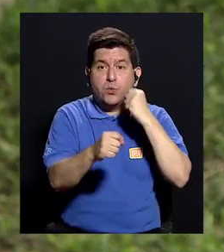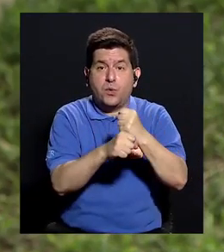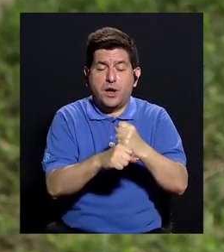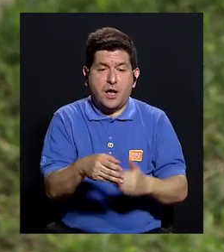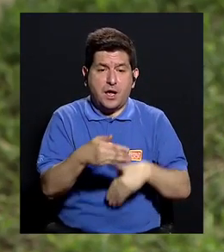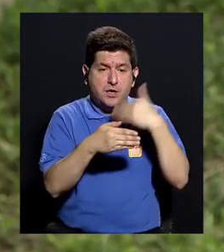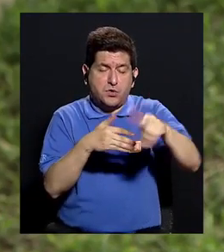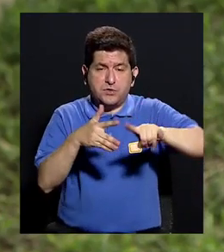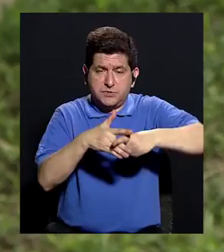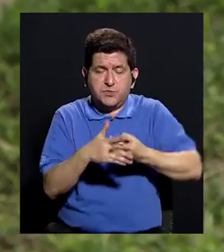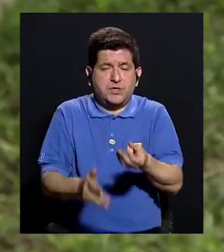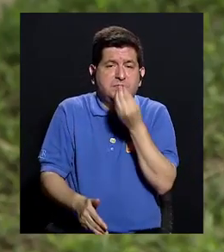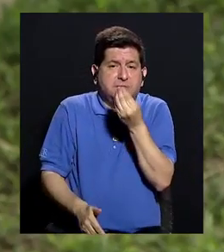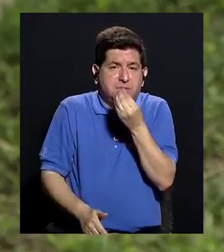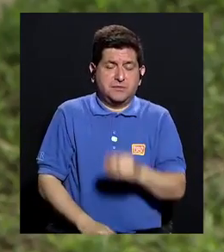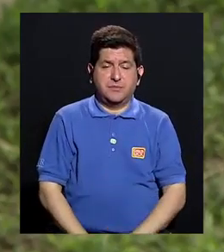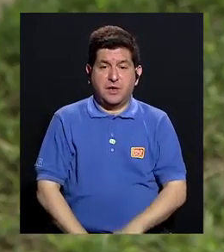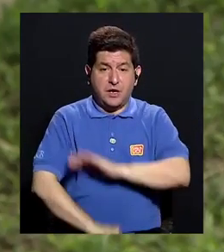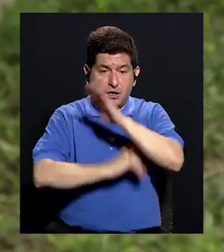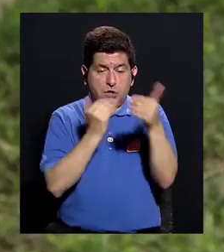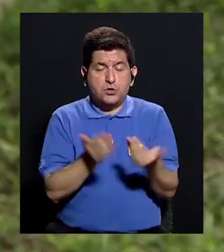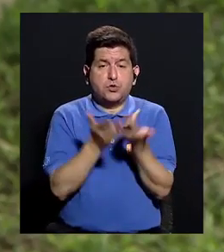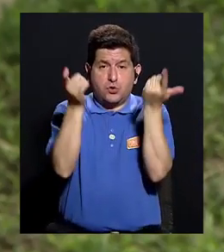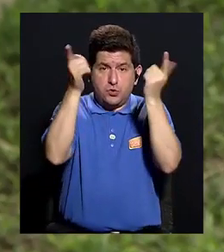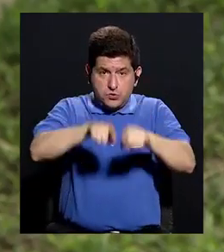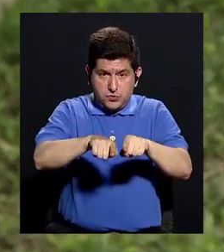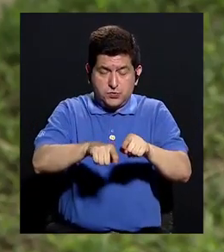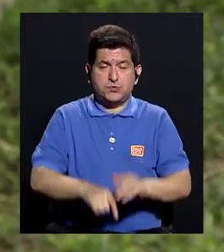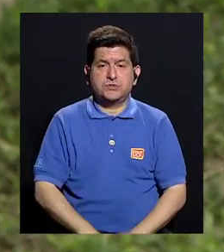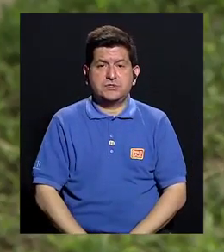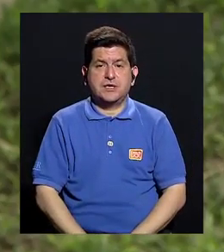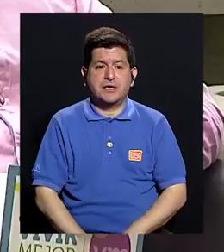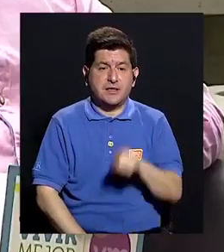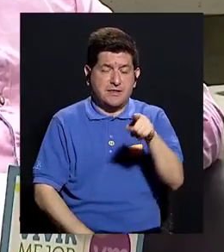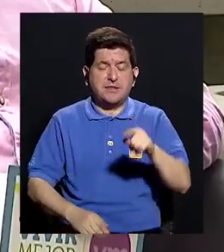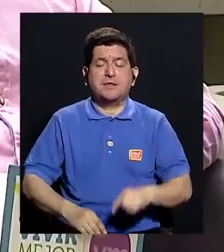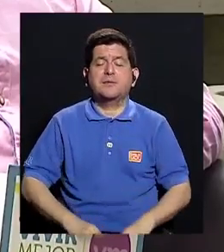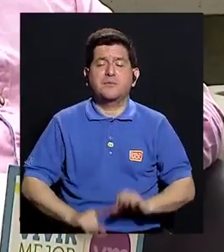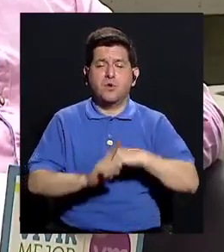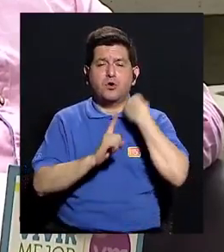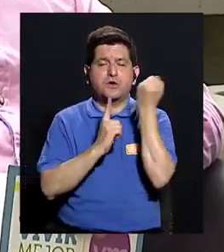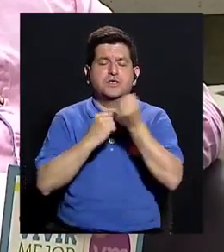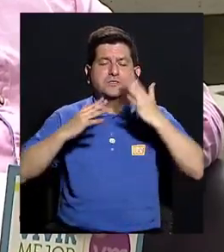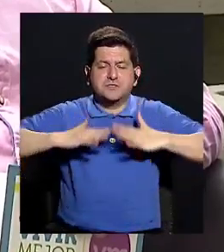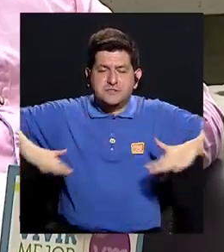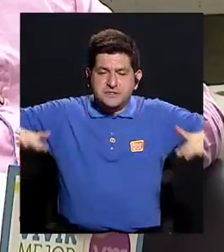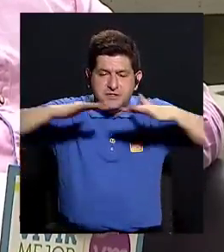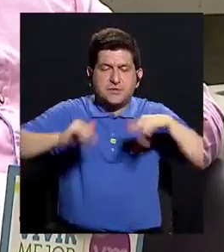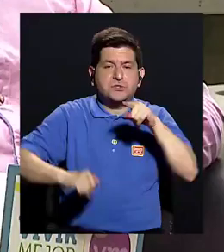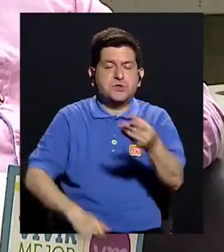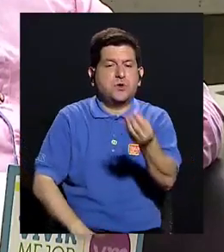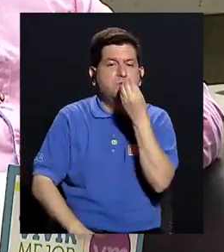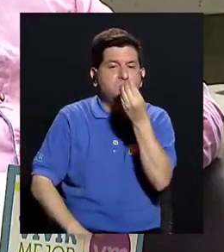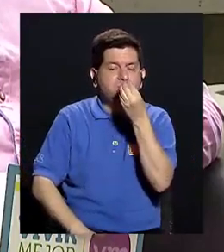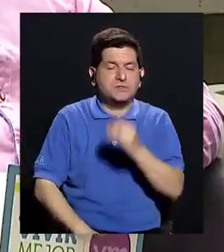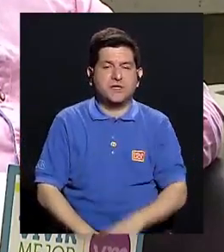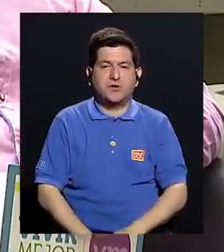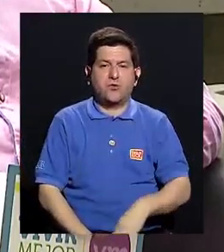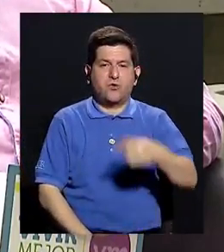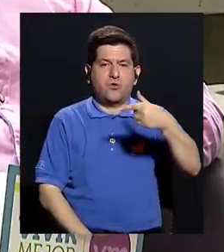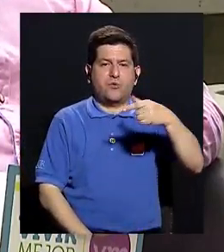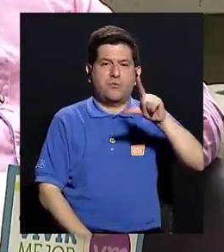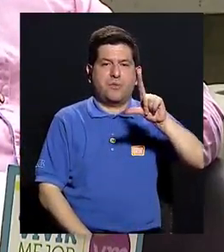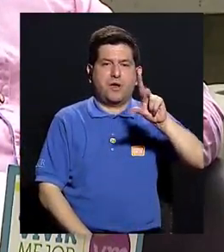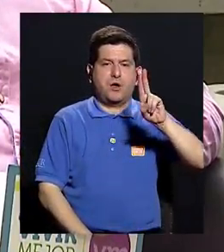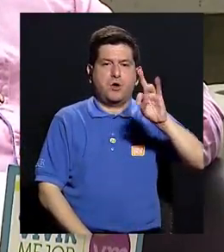después de la ingesta de alimentos. Realmente todo se da por un asunto ambiental, o sea, tienes que estar comiendo gluten para